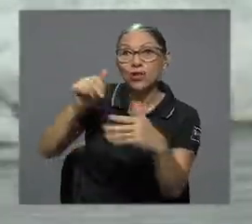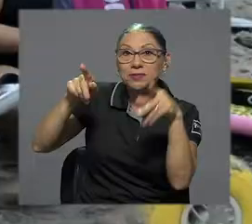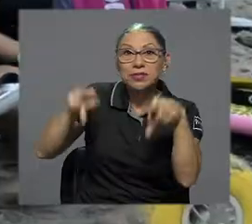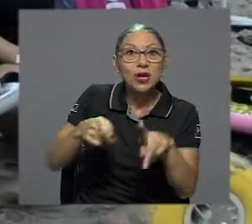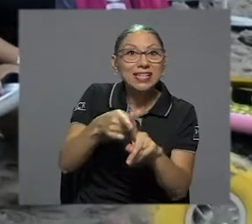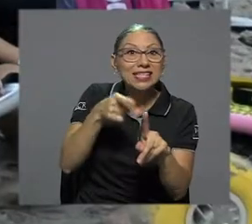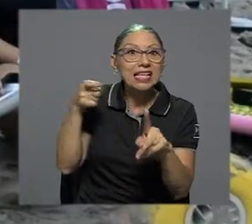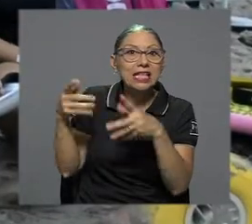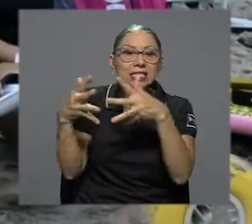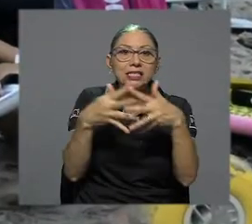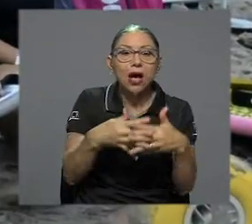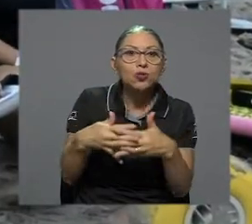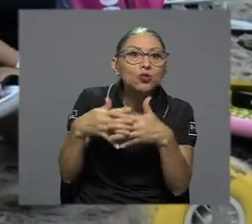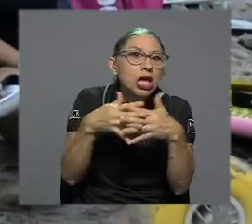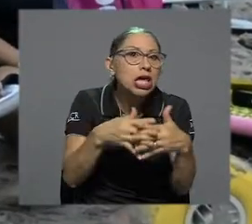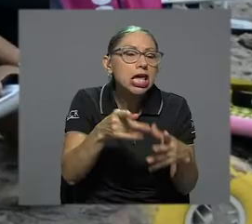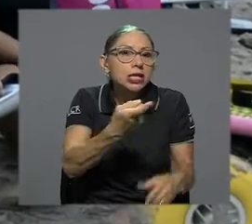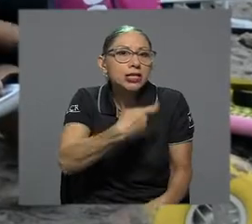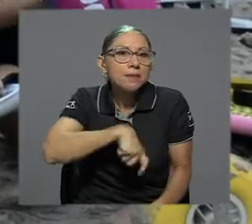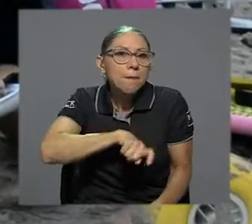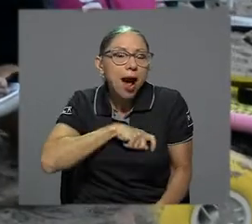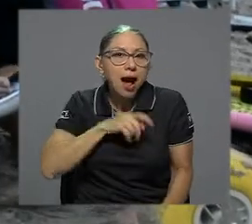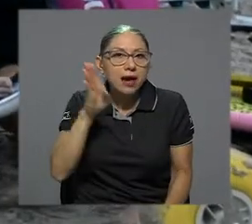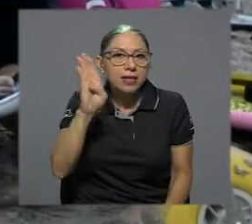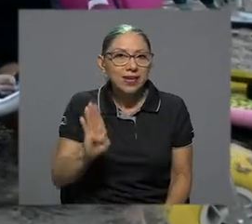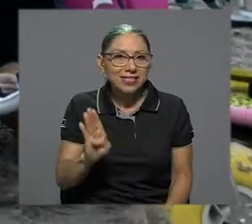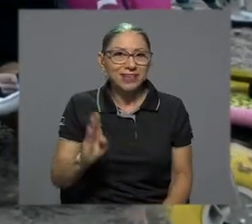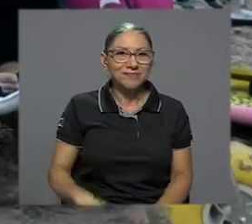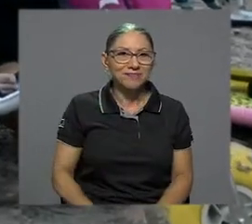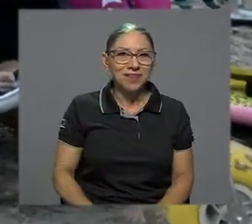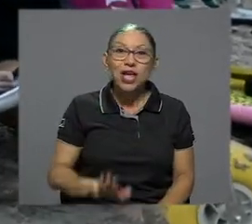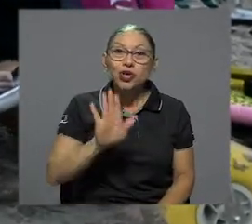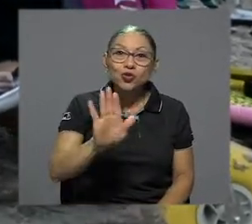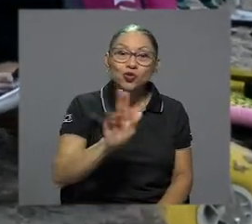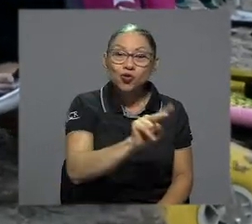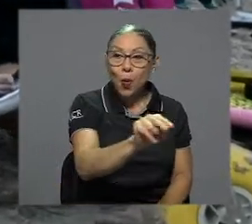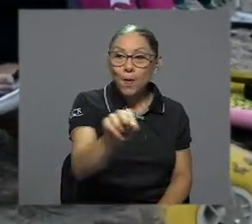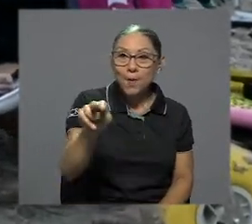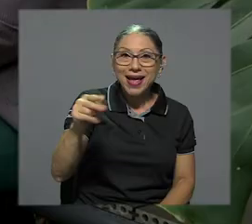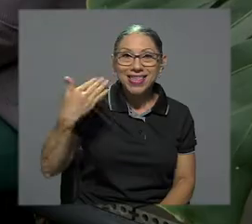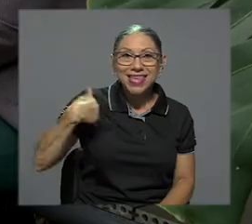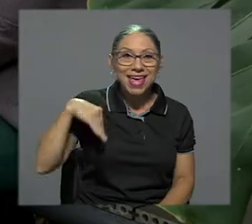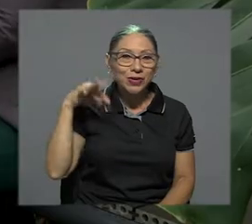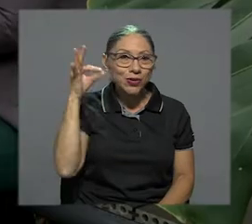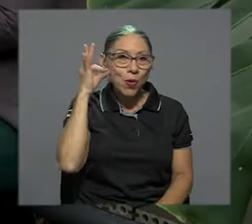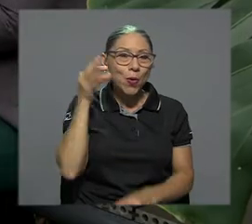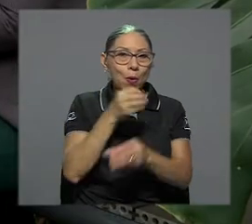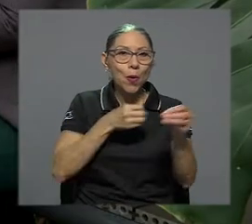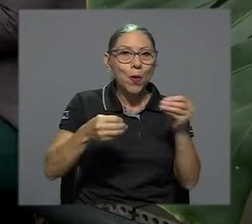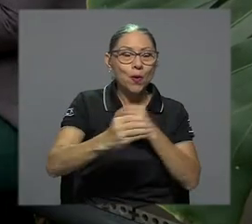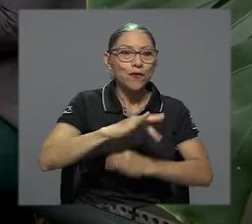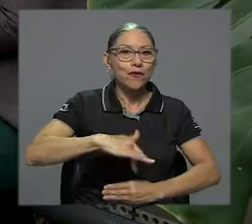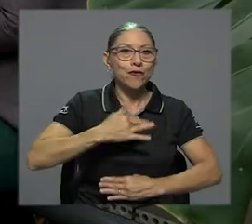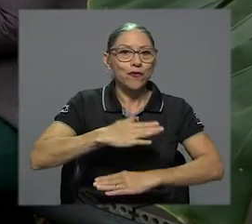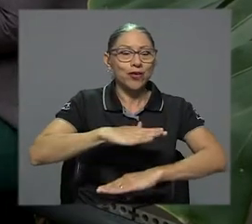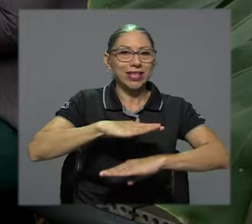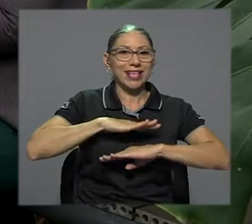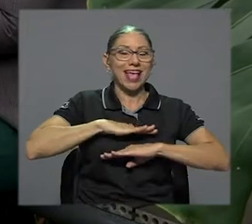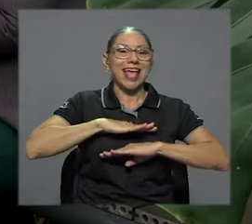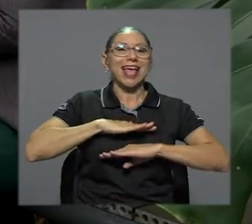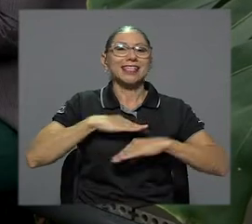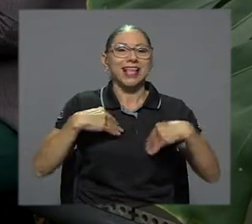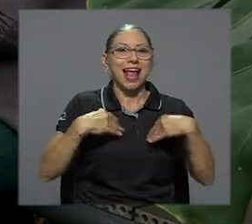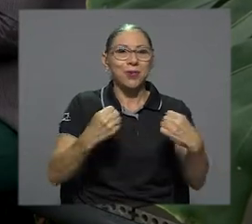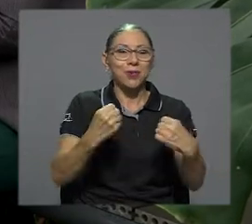surfistas provenientes de países como Estados Unidos, España y Brasil. Sus compañeros y compañeras de la